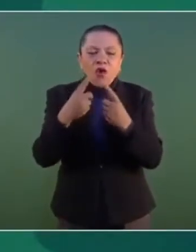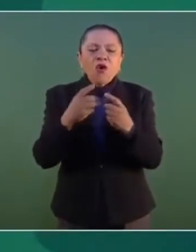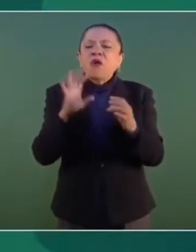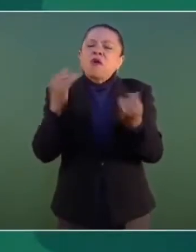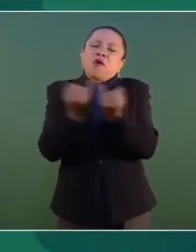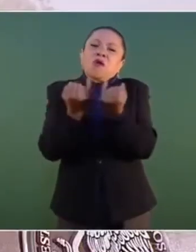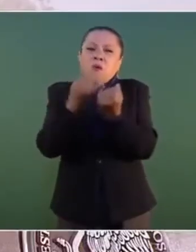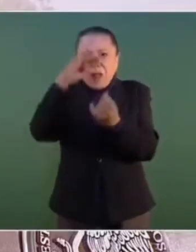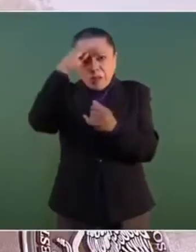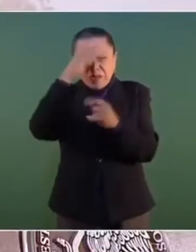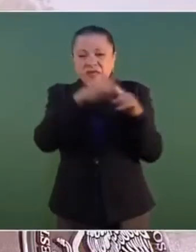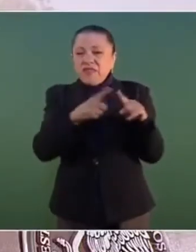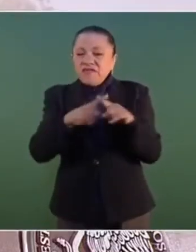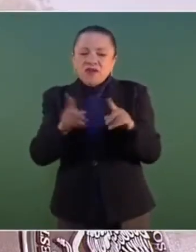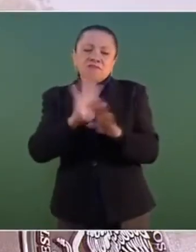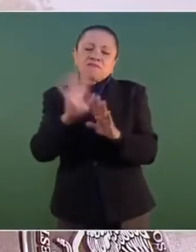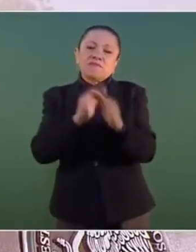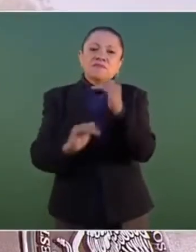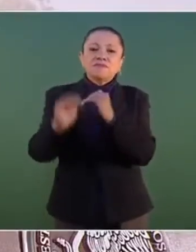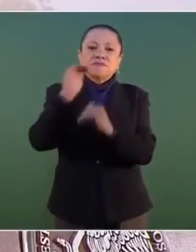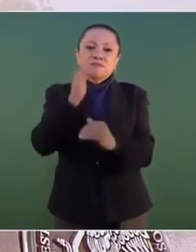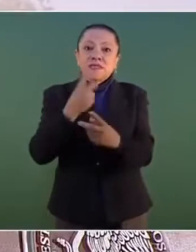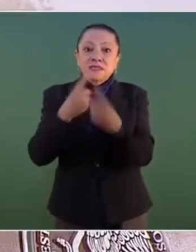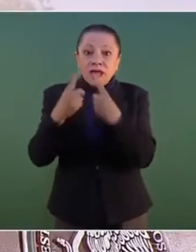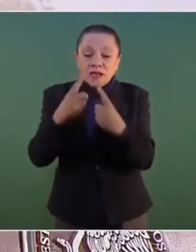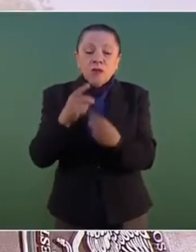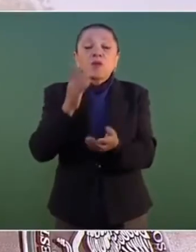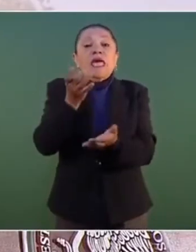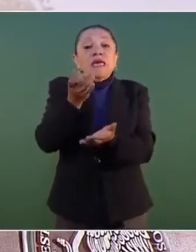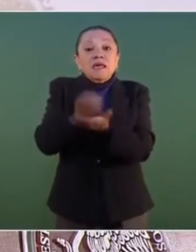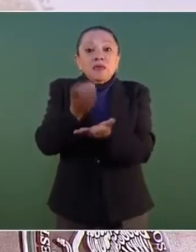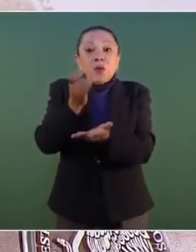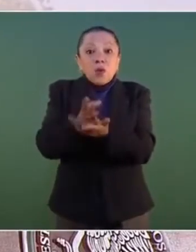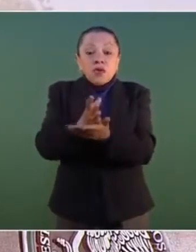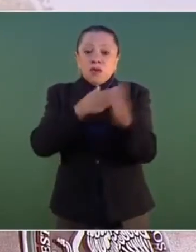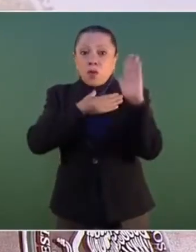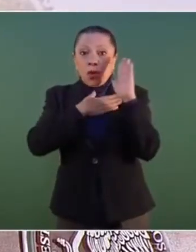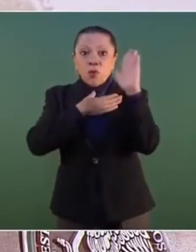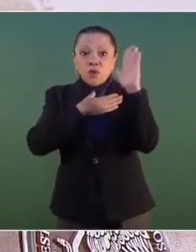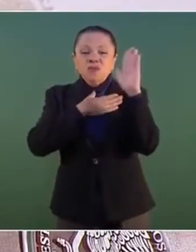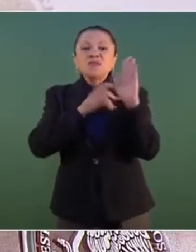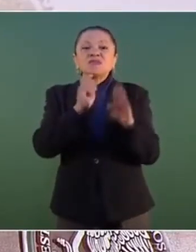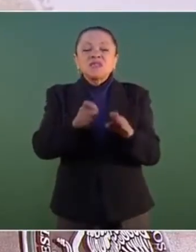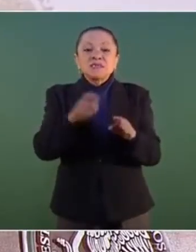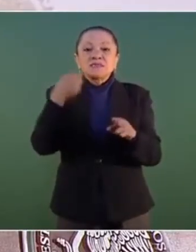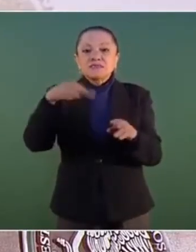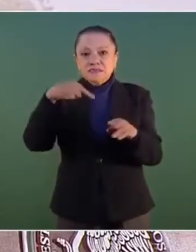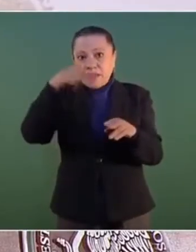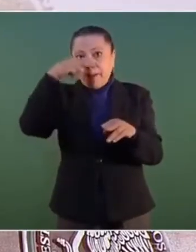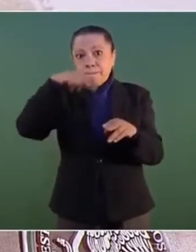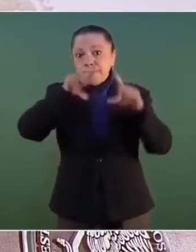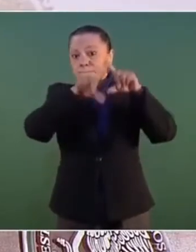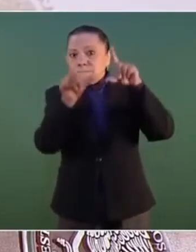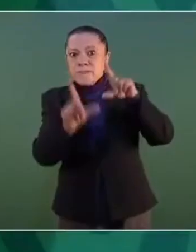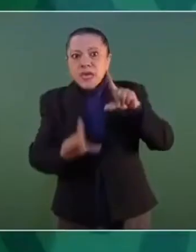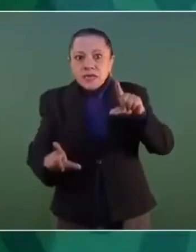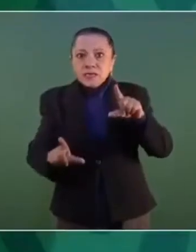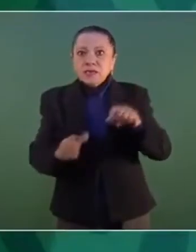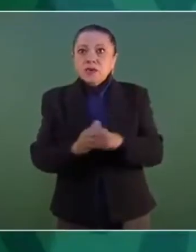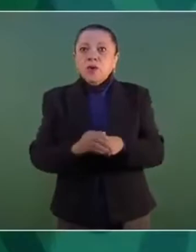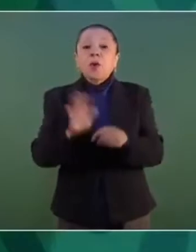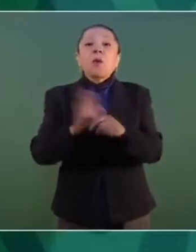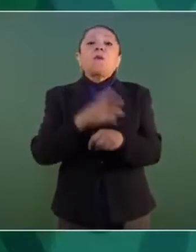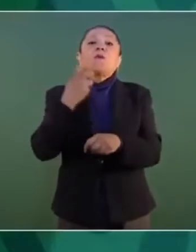nuestro máximo y el único compromiso se llama México. Agradecemos la cercanía que usted ha mostrado con el